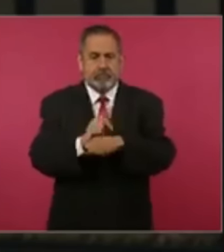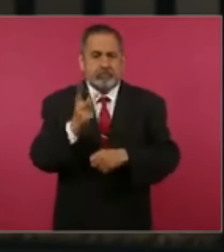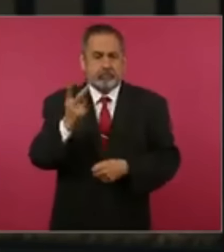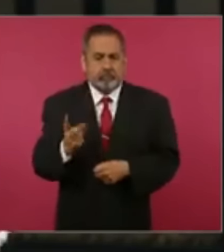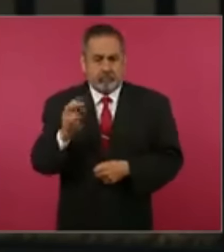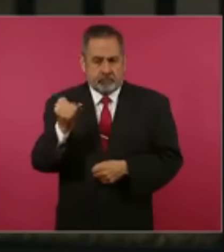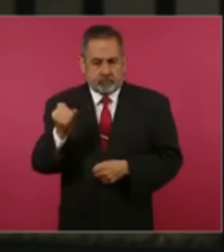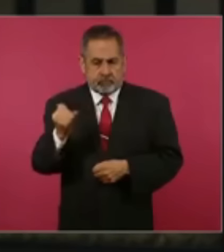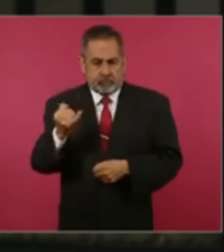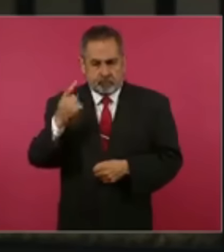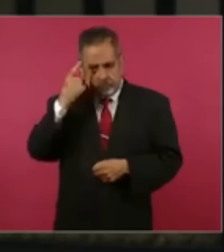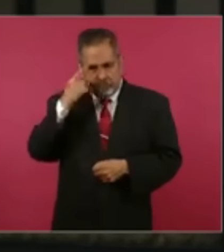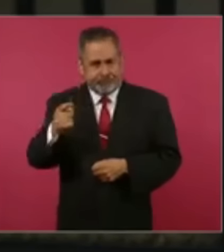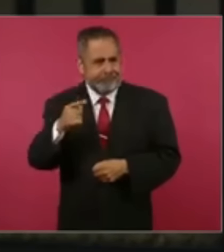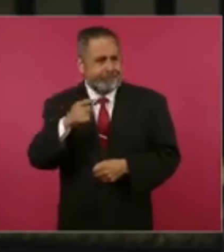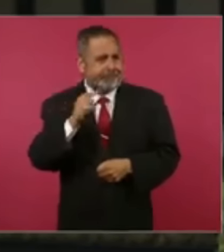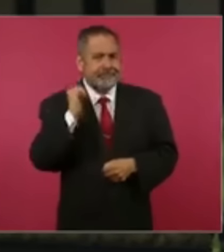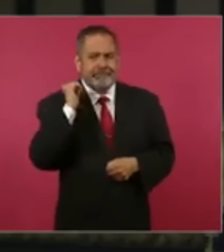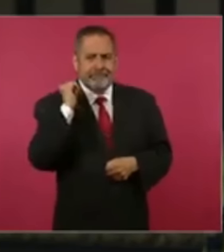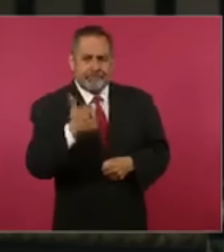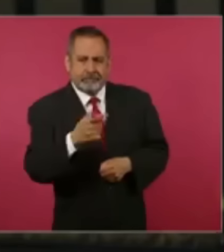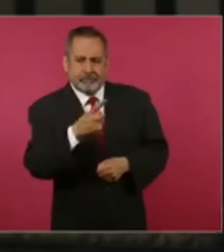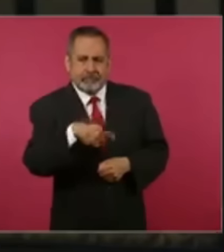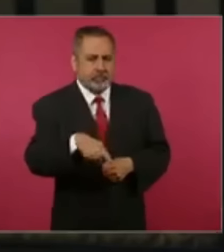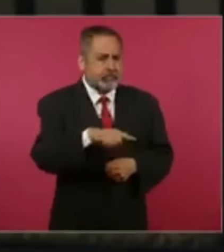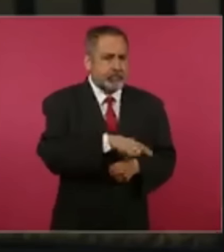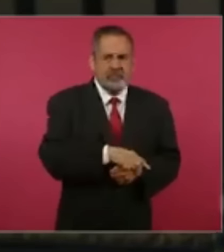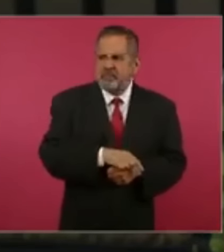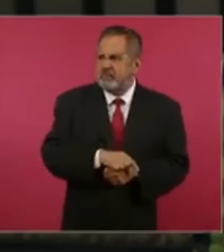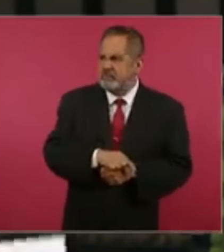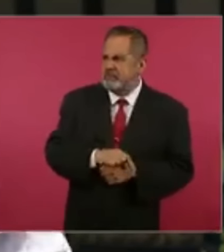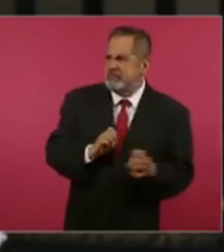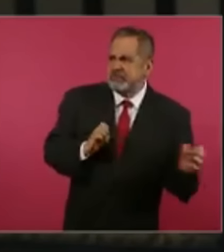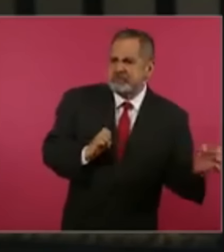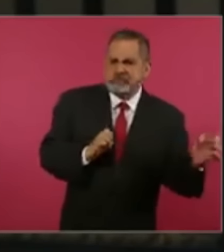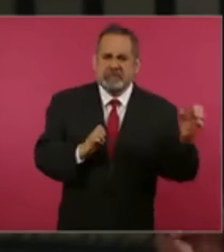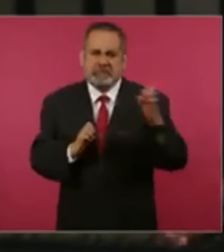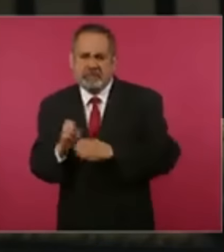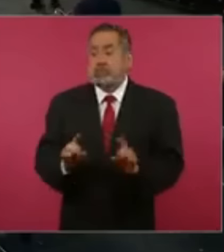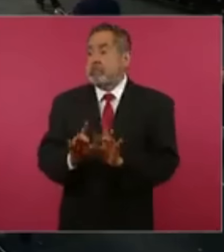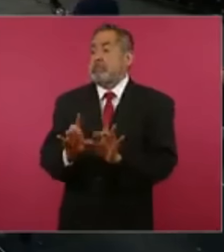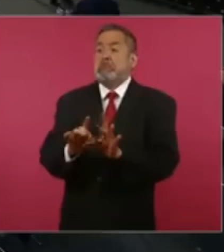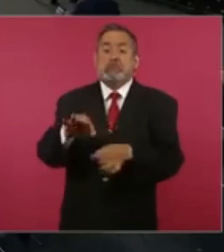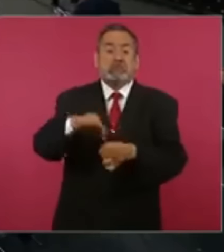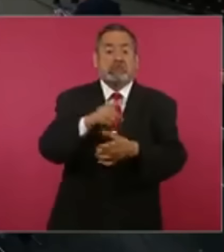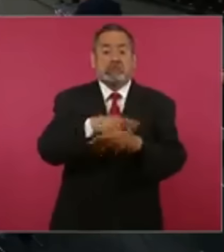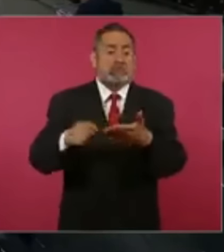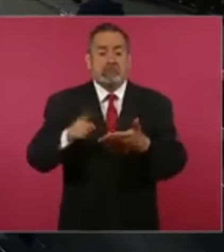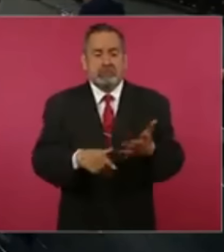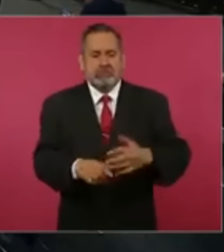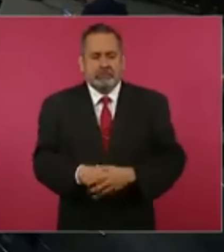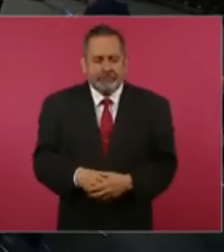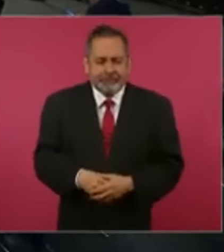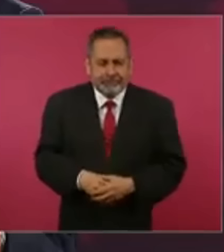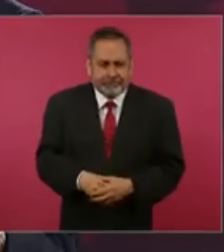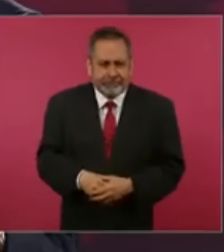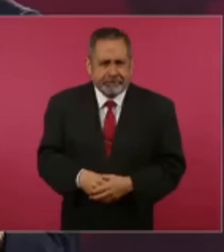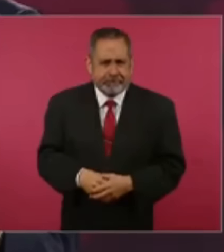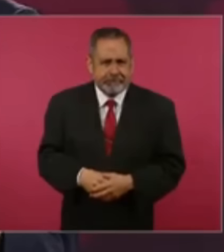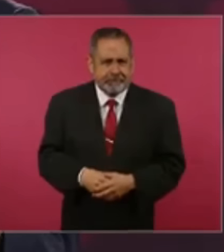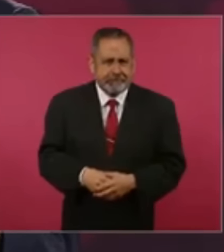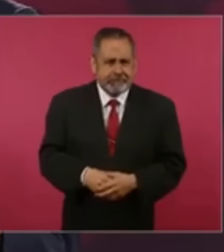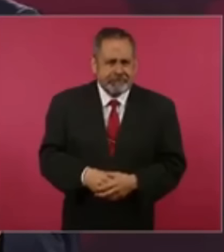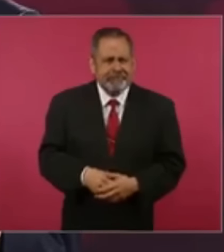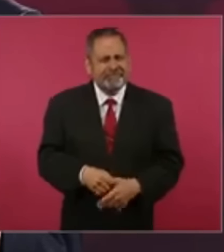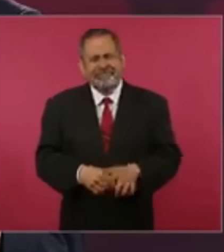para que el sabotaje no se vaya a hacer presente, insisto, el próximo mes? No, no hay problema, la verdad. Para cuidar o